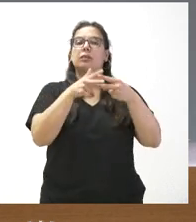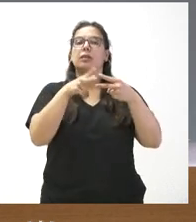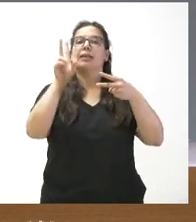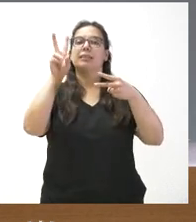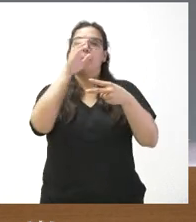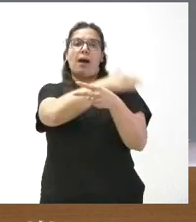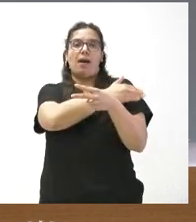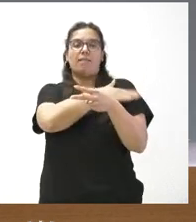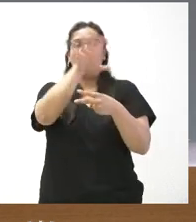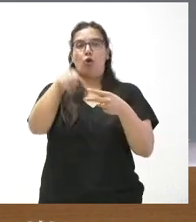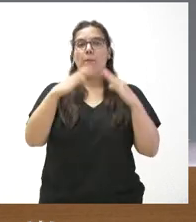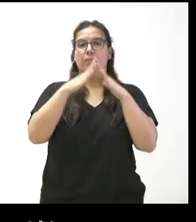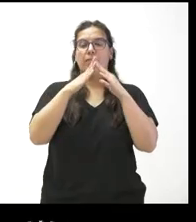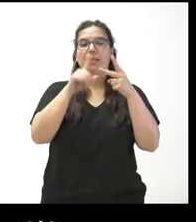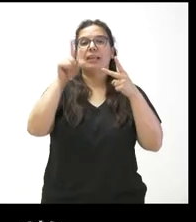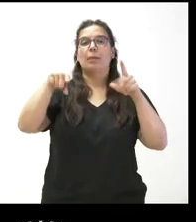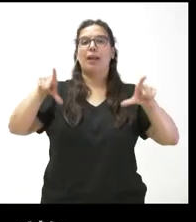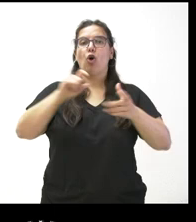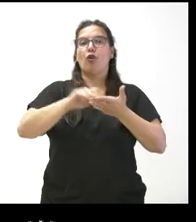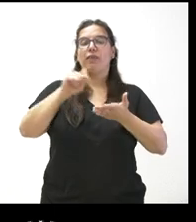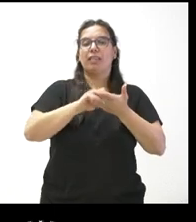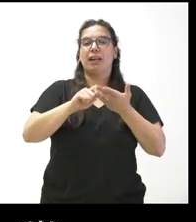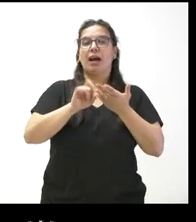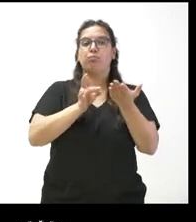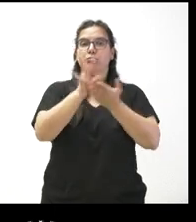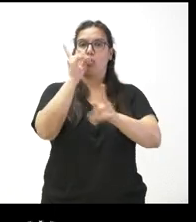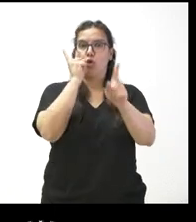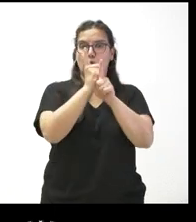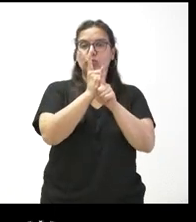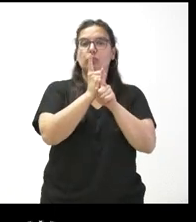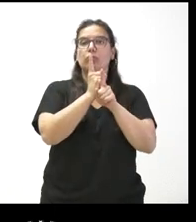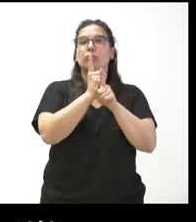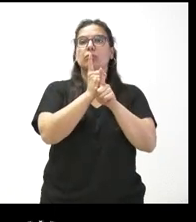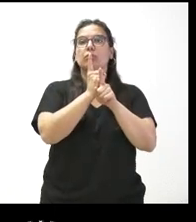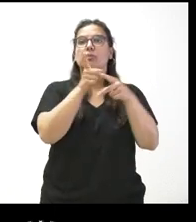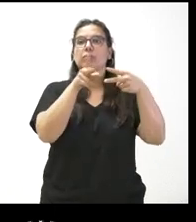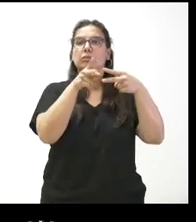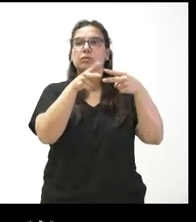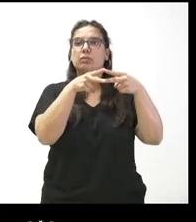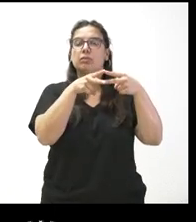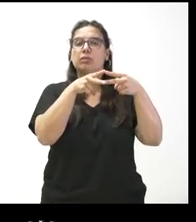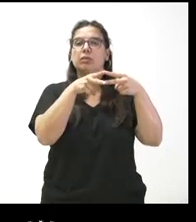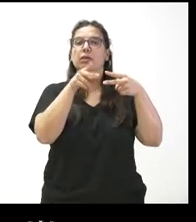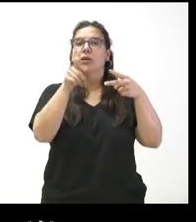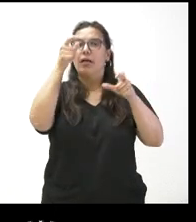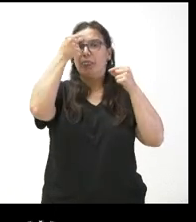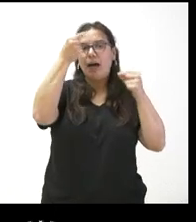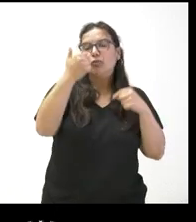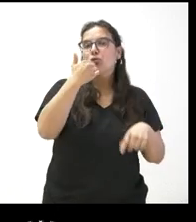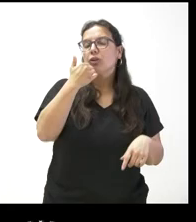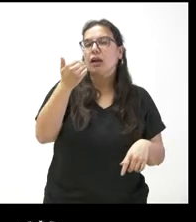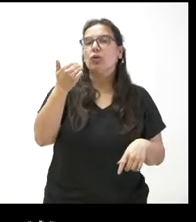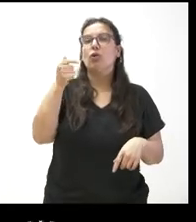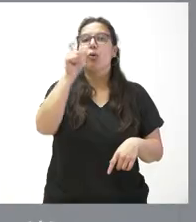de viviendas y la oficina antidesahucios. Pues yo no sé si tienen datos, si la gente se está interesando o no por estos servicios.